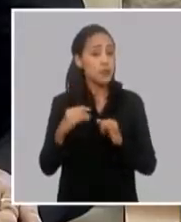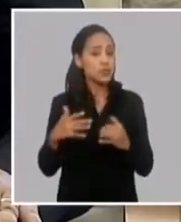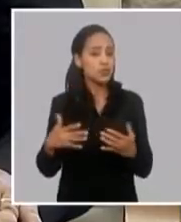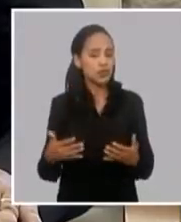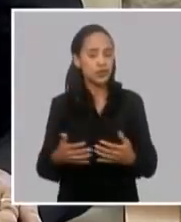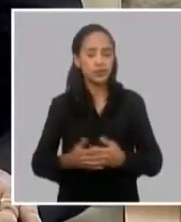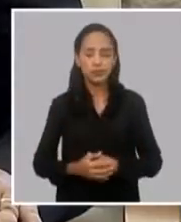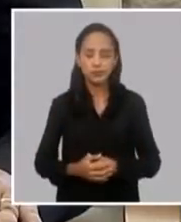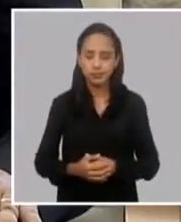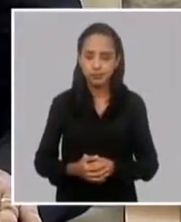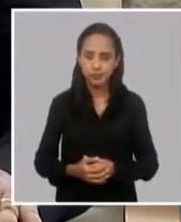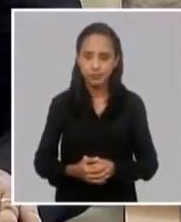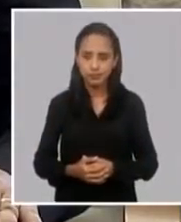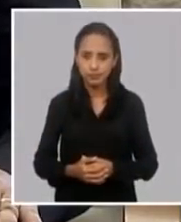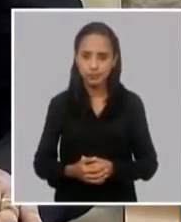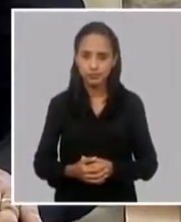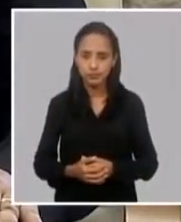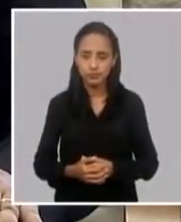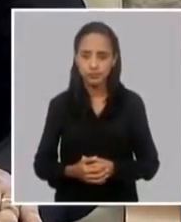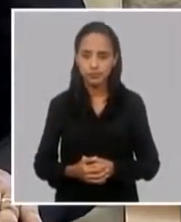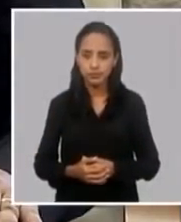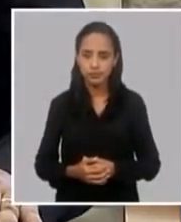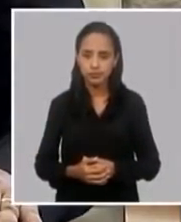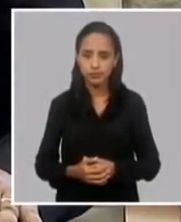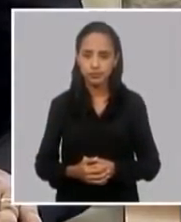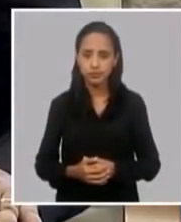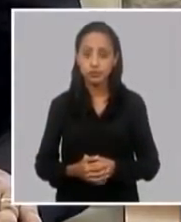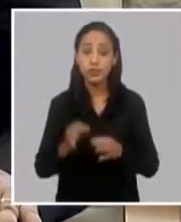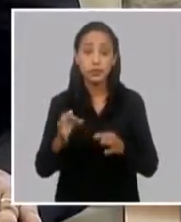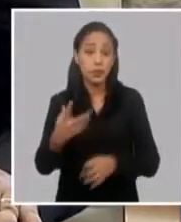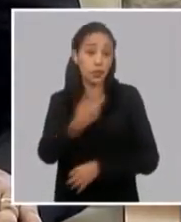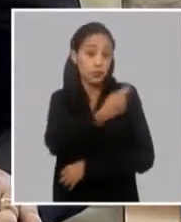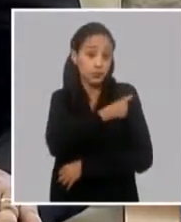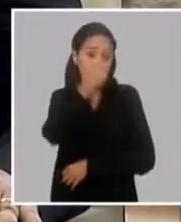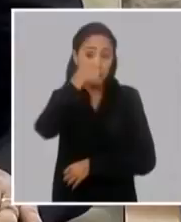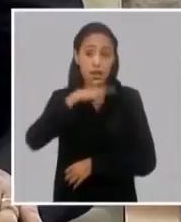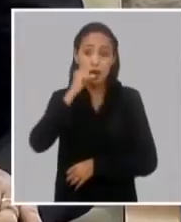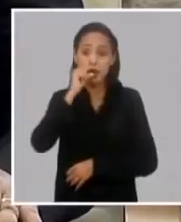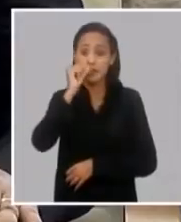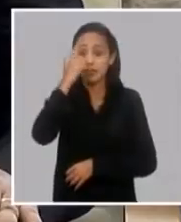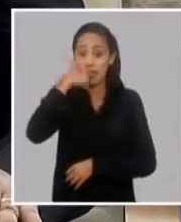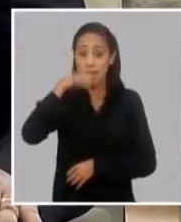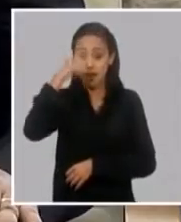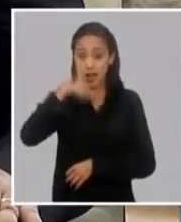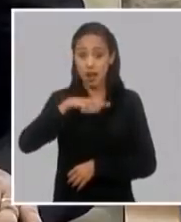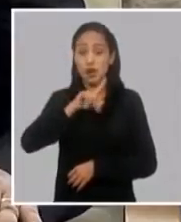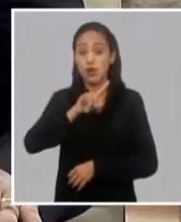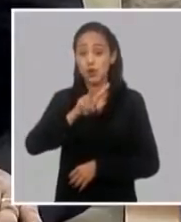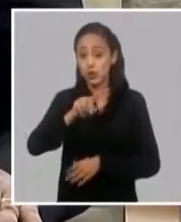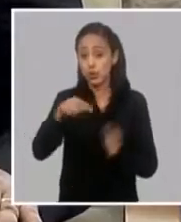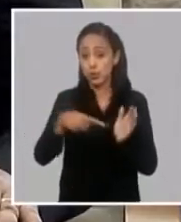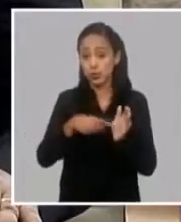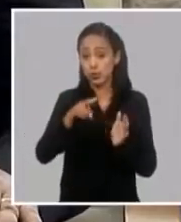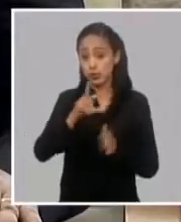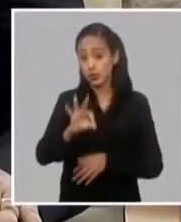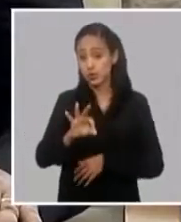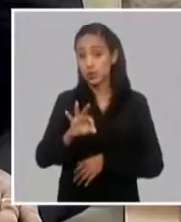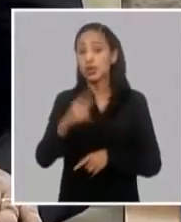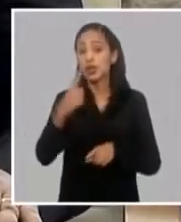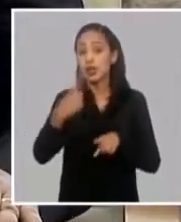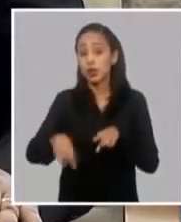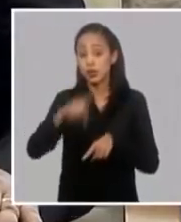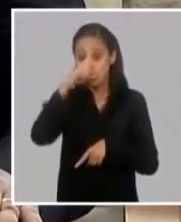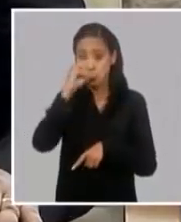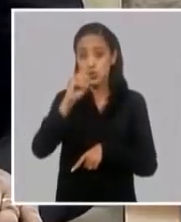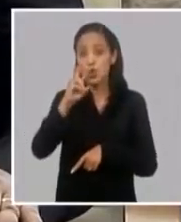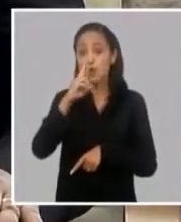la eficacia, tanto de Andala con el 92.28 y Soberana Plus posteriormente con